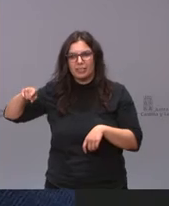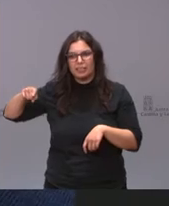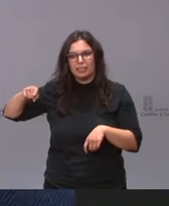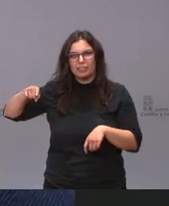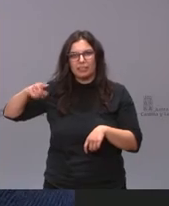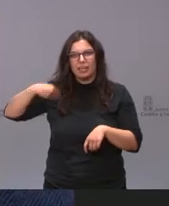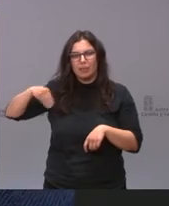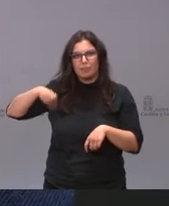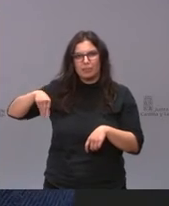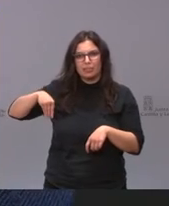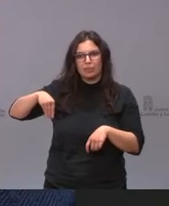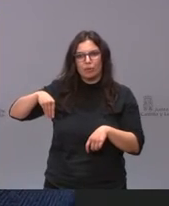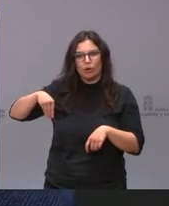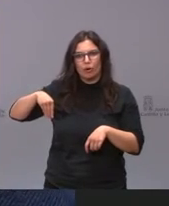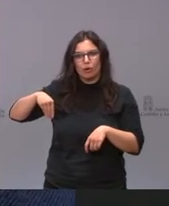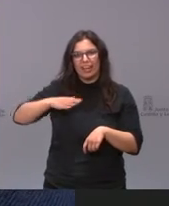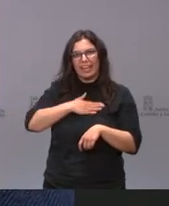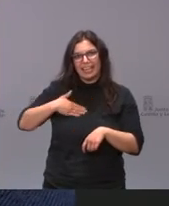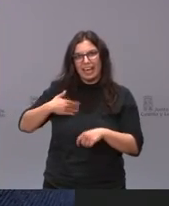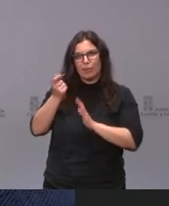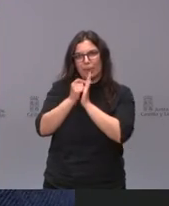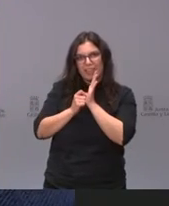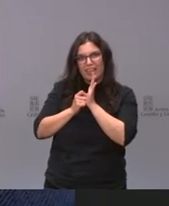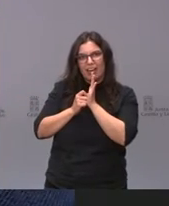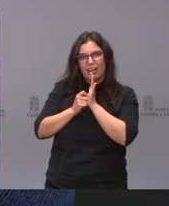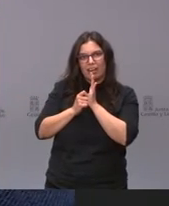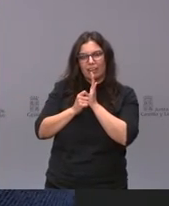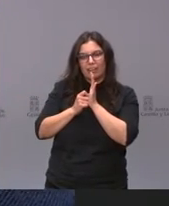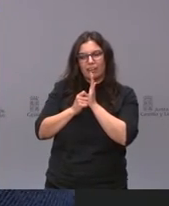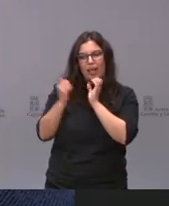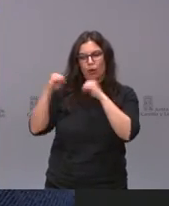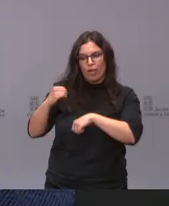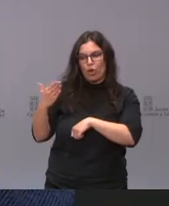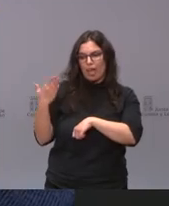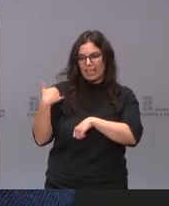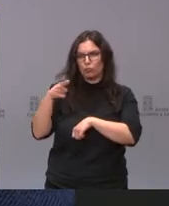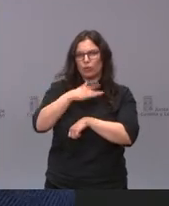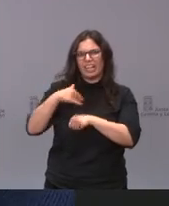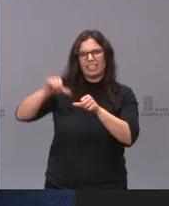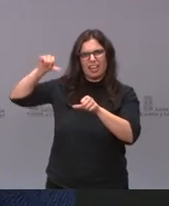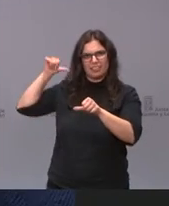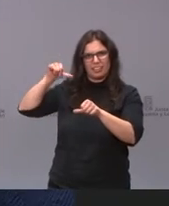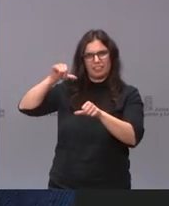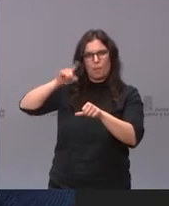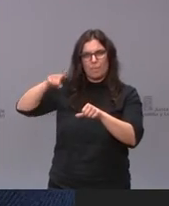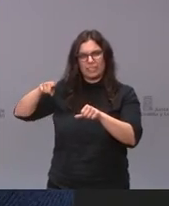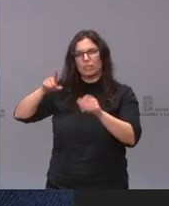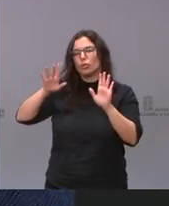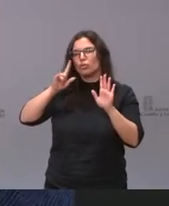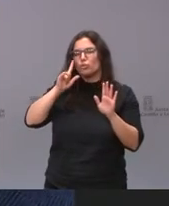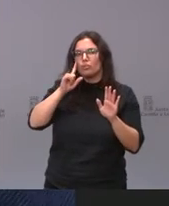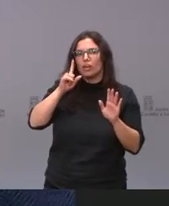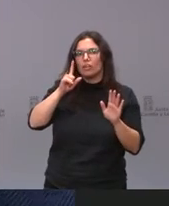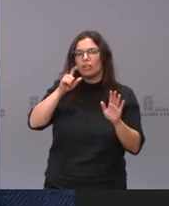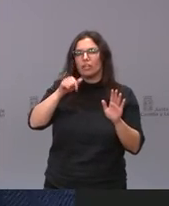propuso el Ministerio sobre la vacunación entiendo entonces yo no sé si Castilla y León ha